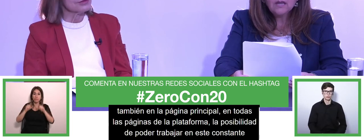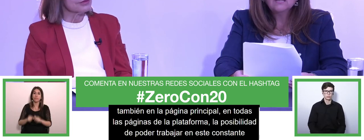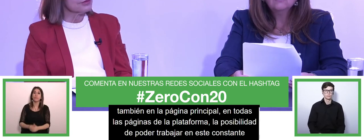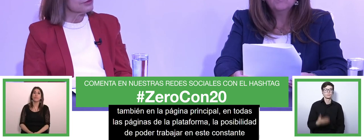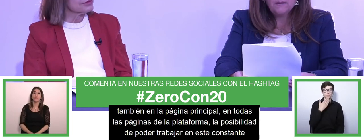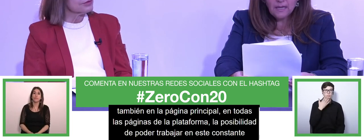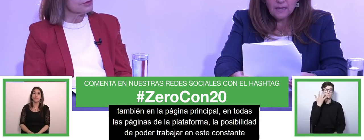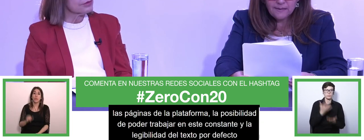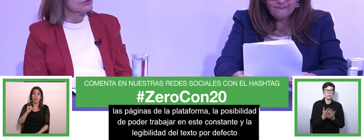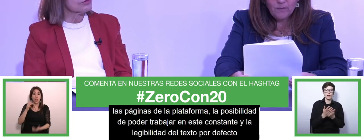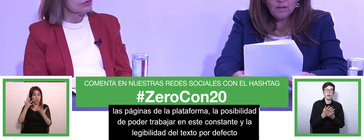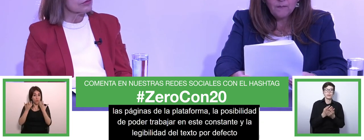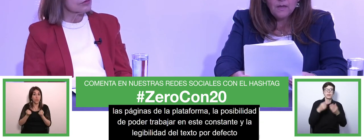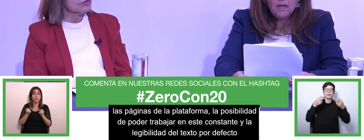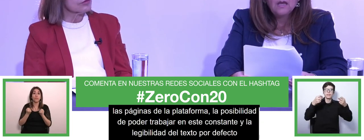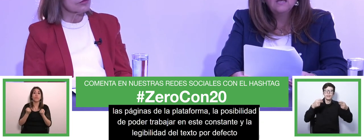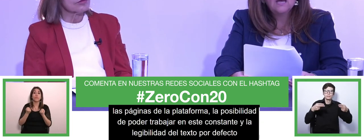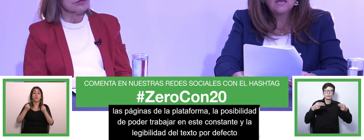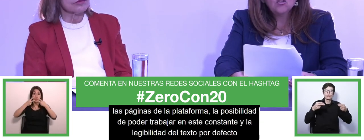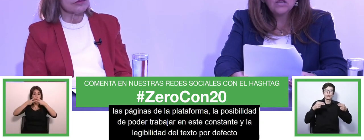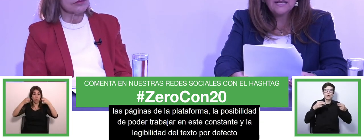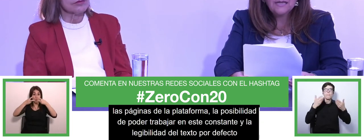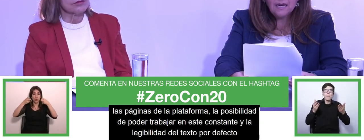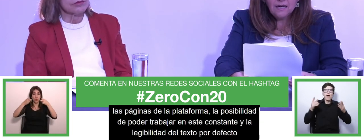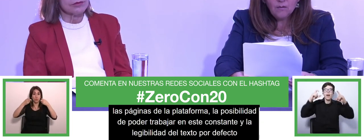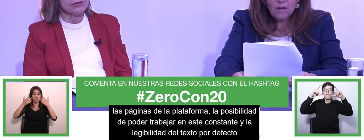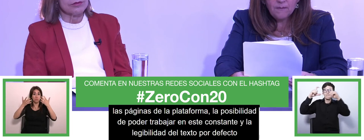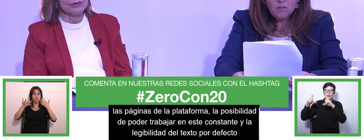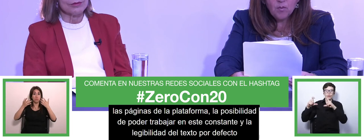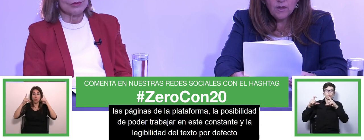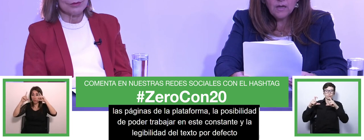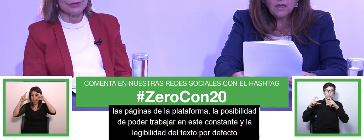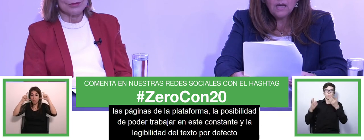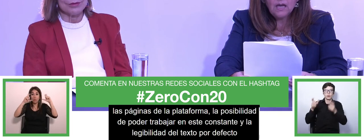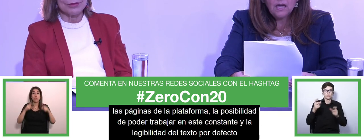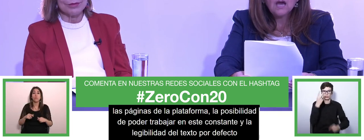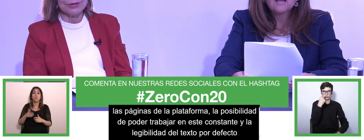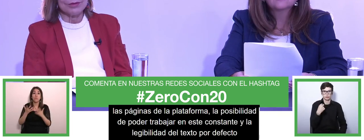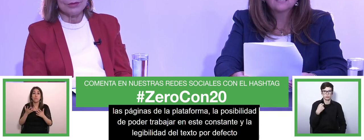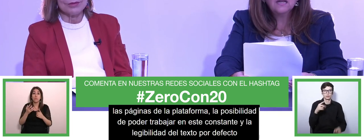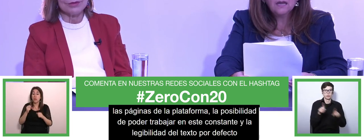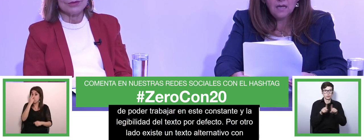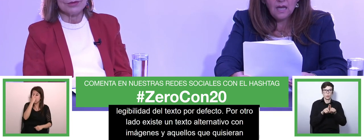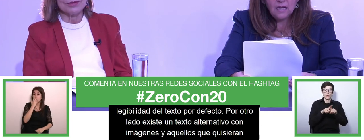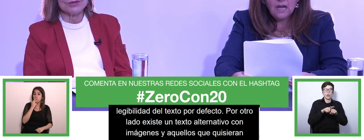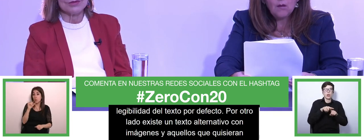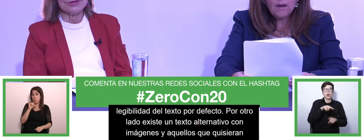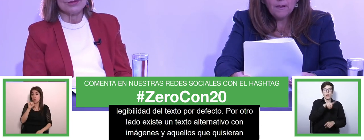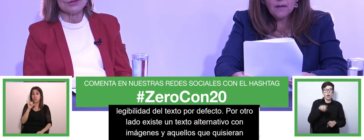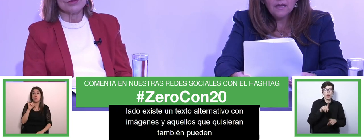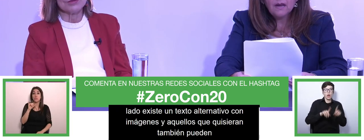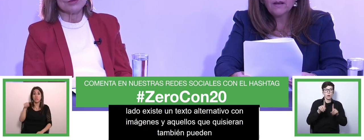texto alternativo para imágenes y aquellos que quisieran también pueden hacer clic en